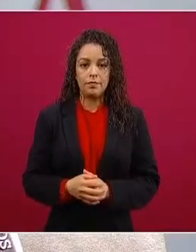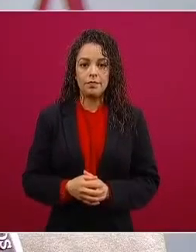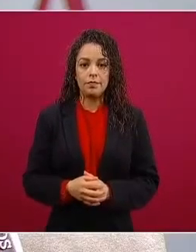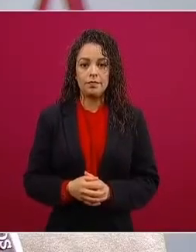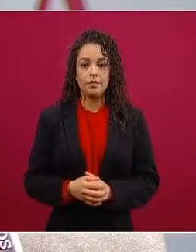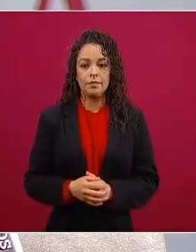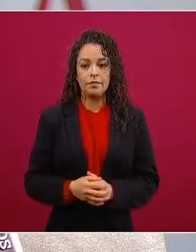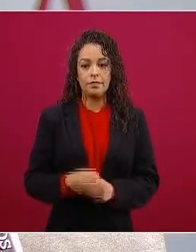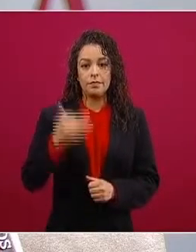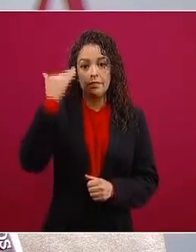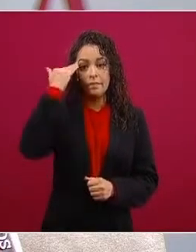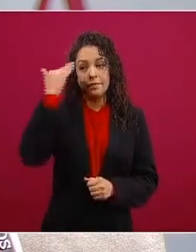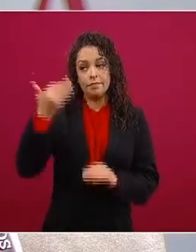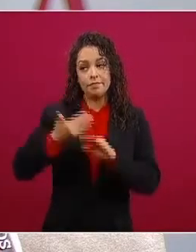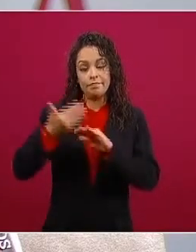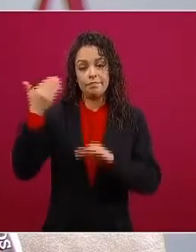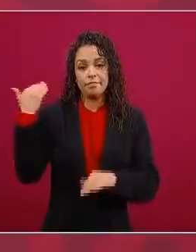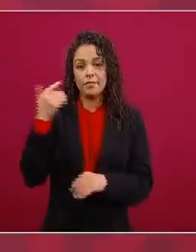García Luna y